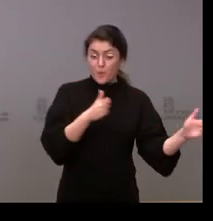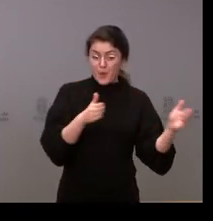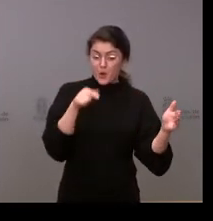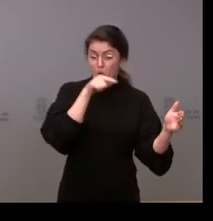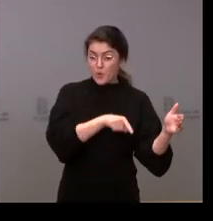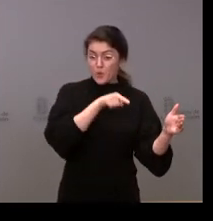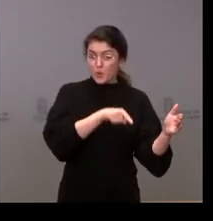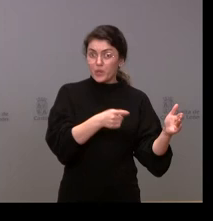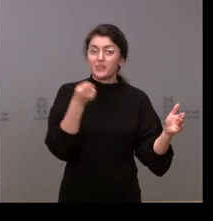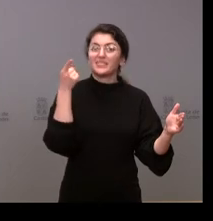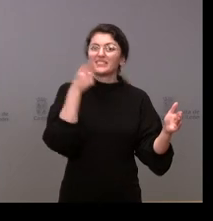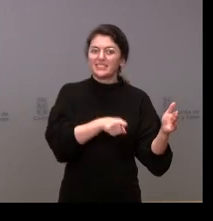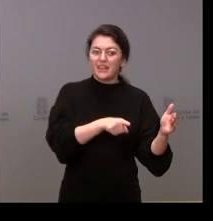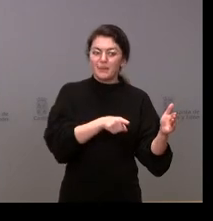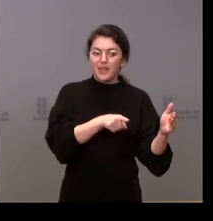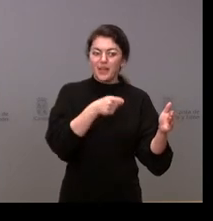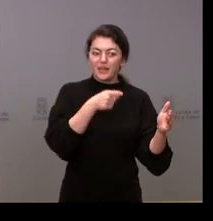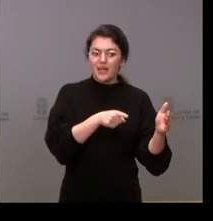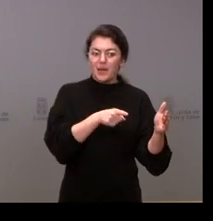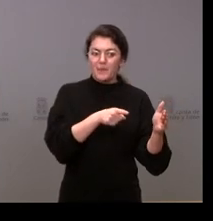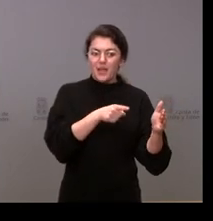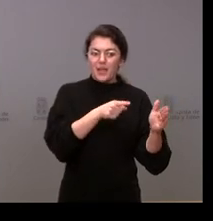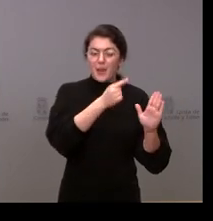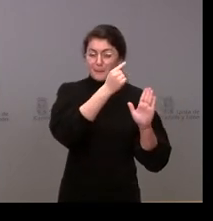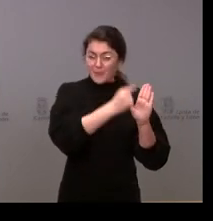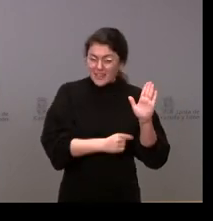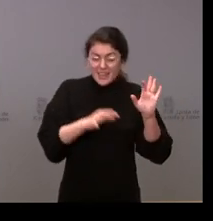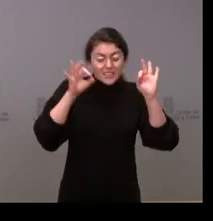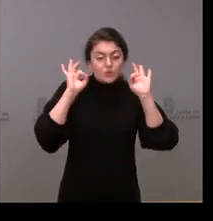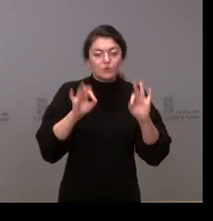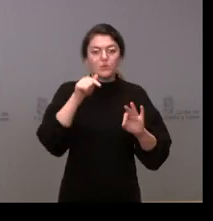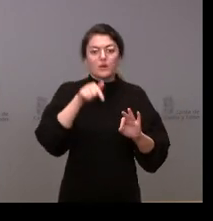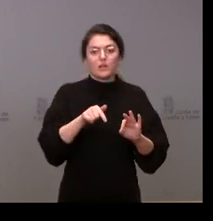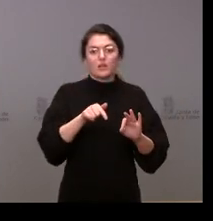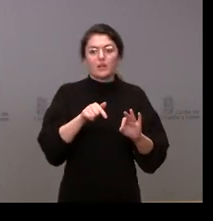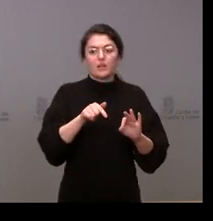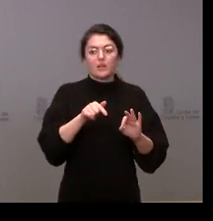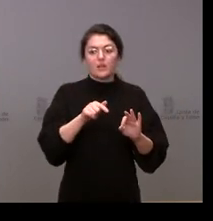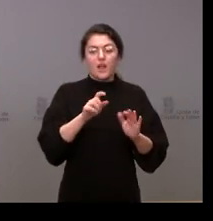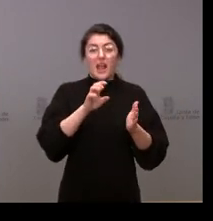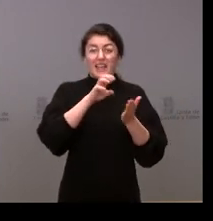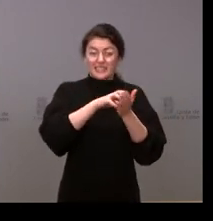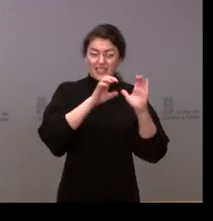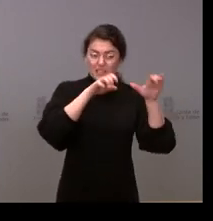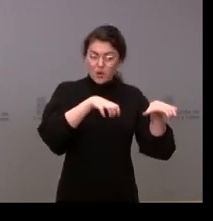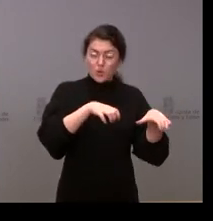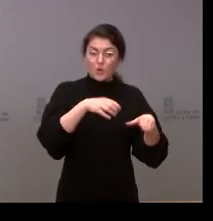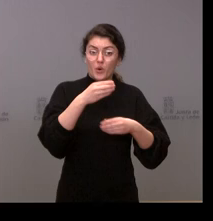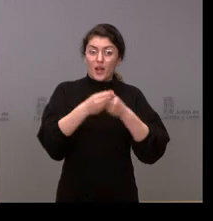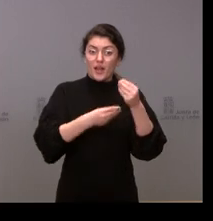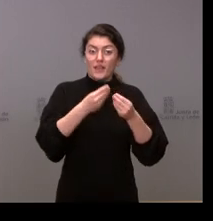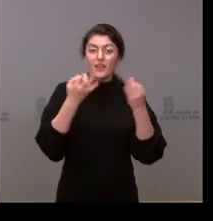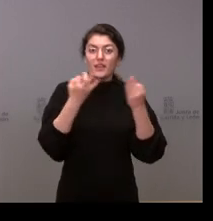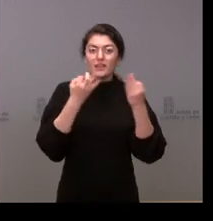produjo también la medida exclusivamente adoptada por la Junta de Castilla y León de rebajar a las 8 de la tarde el toque de queso prácticamente